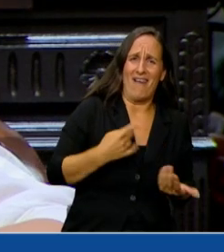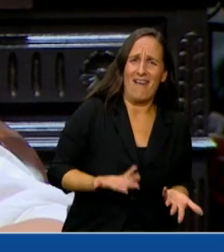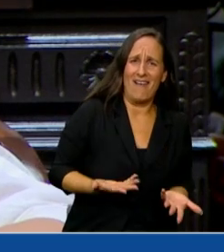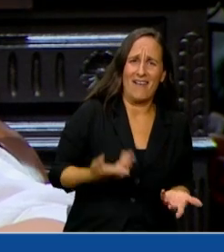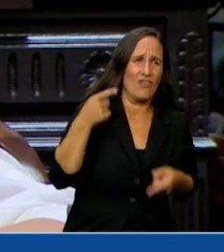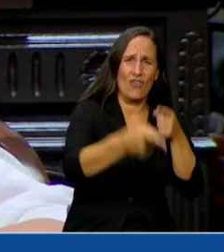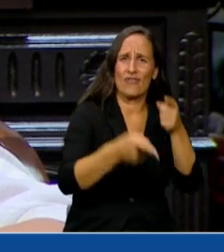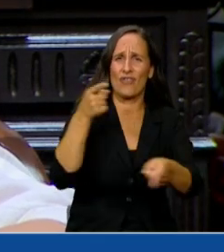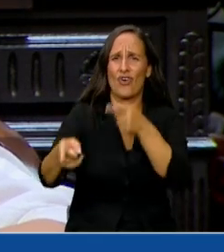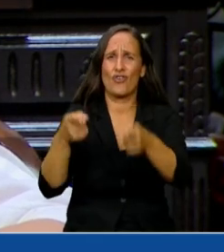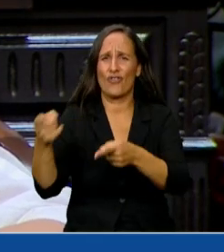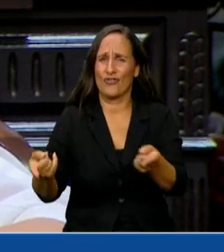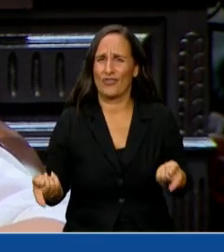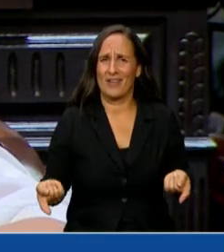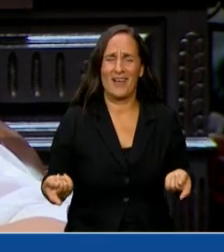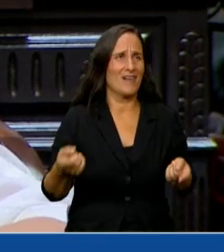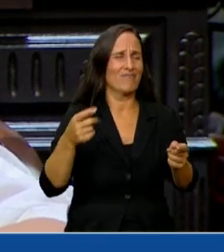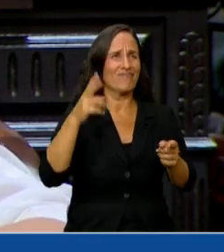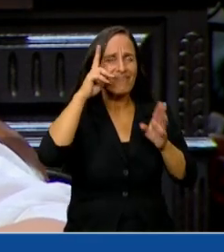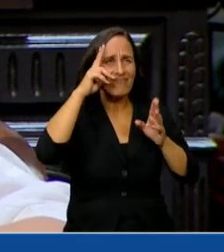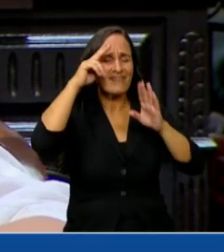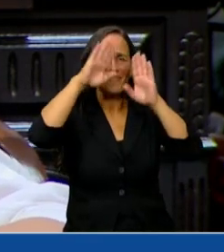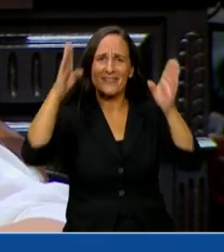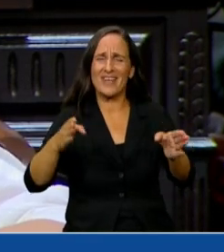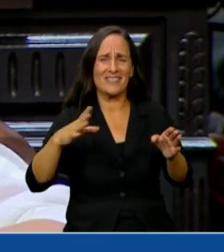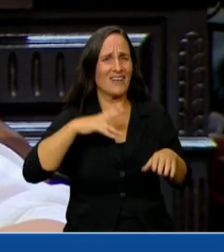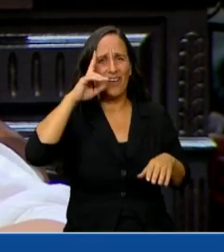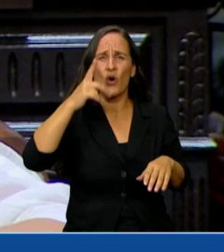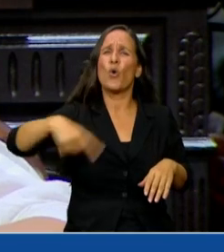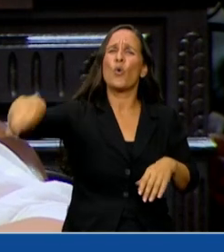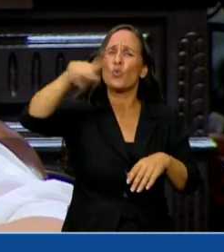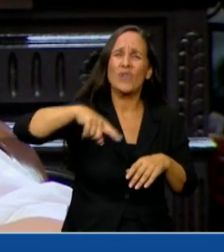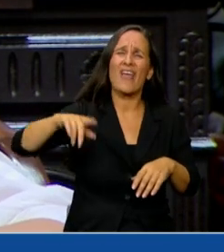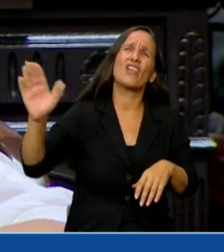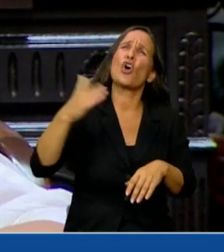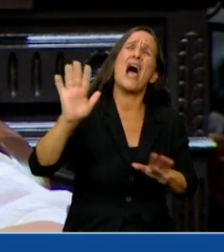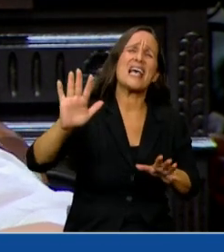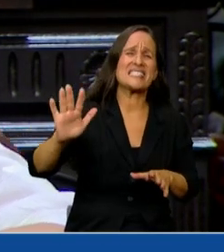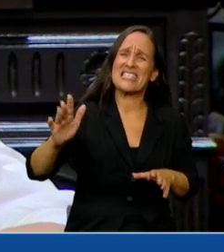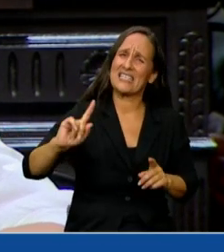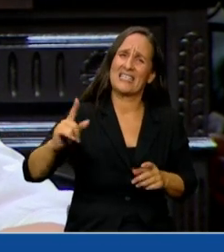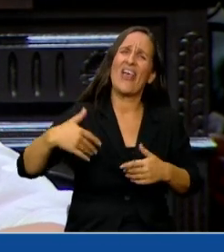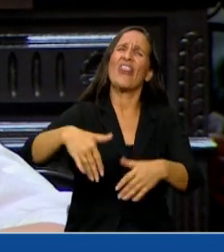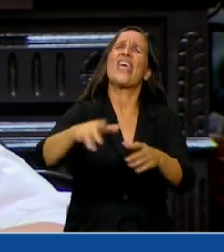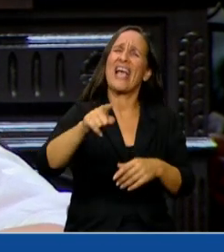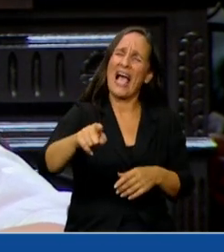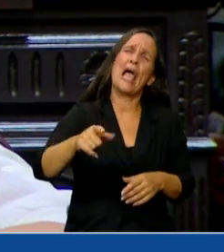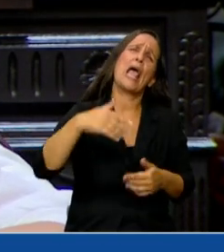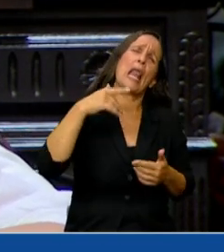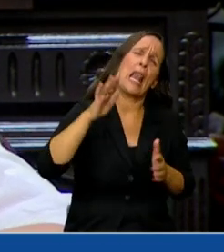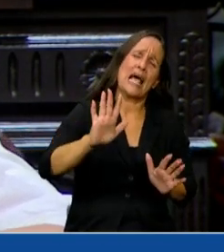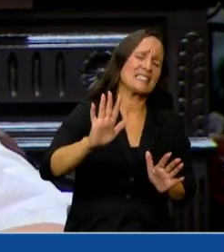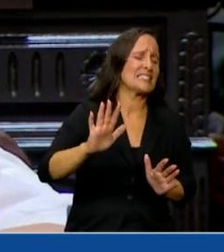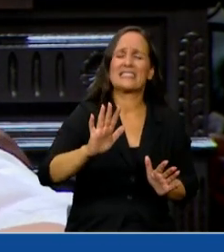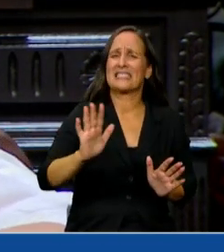Digamos, rompe la institucionalidad de esta casa. Ustedes no todos son así, no se lo permitan más. Habla mal